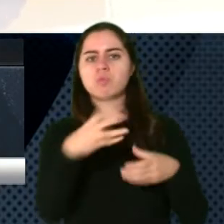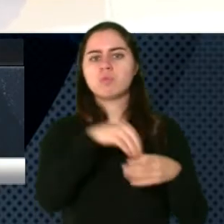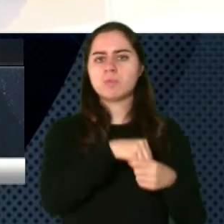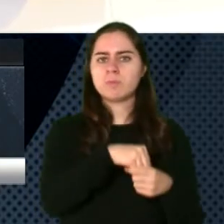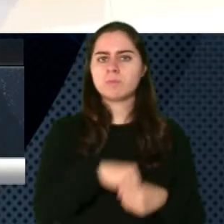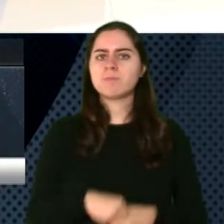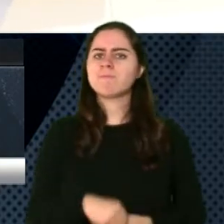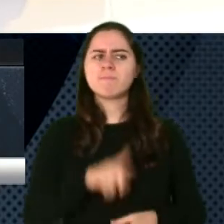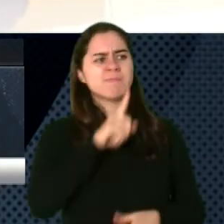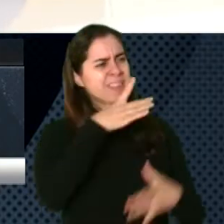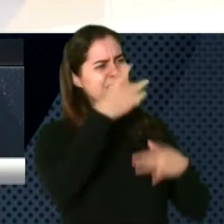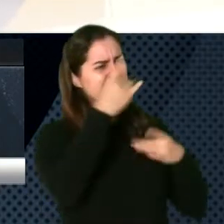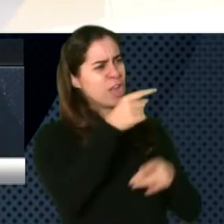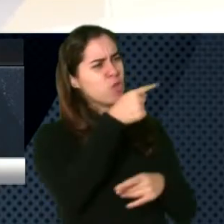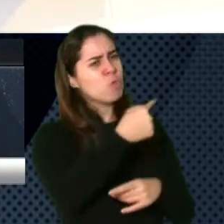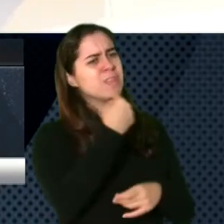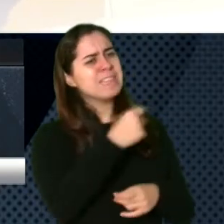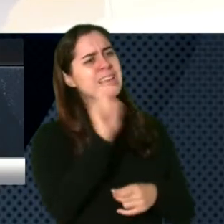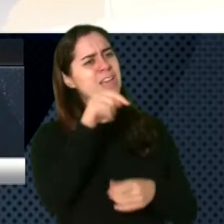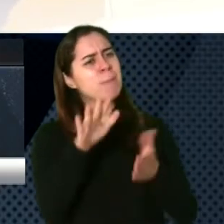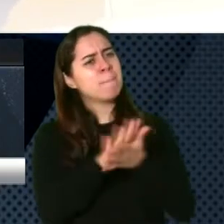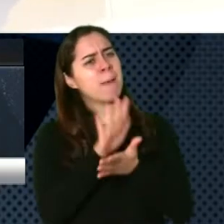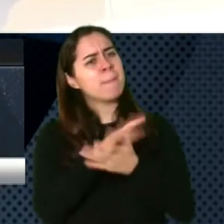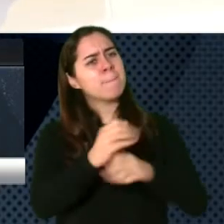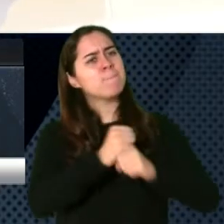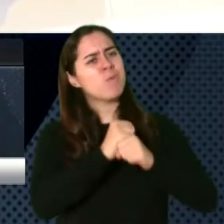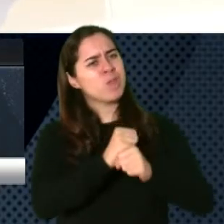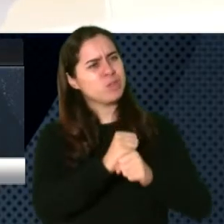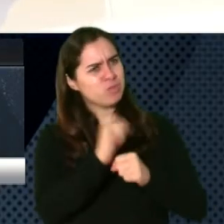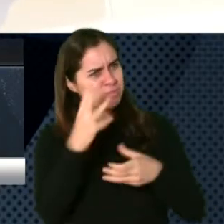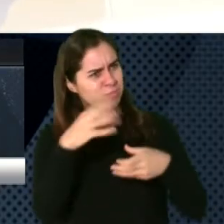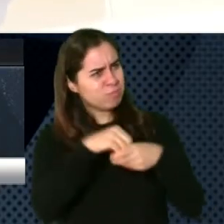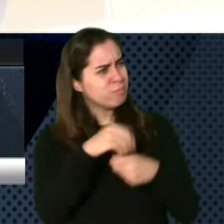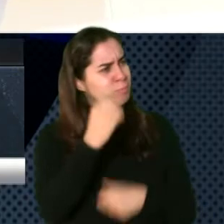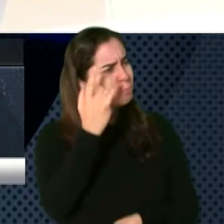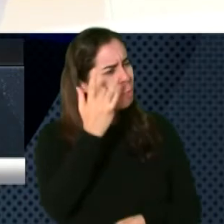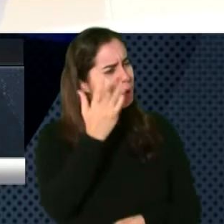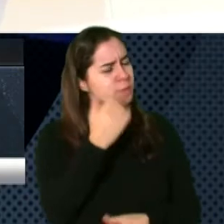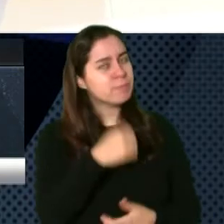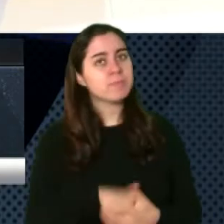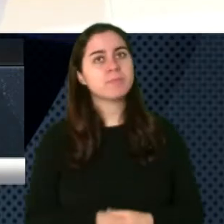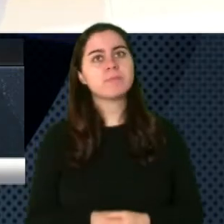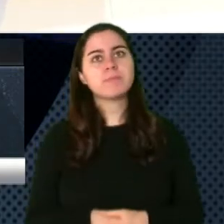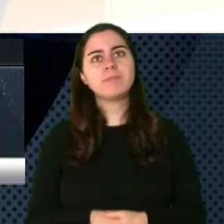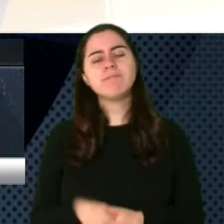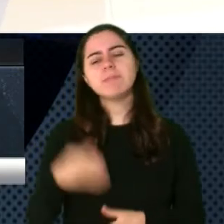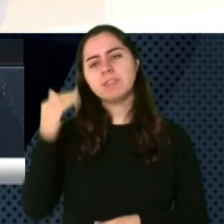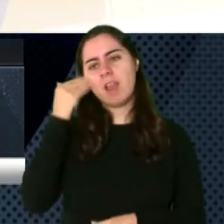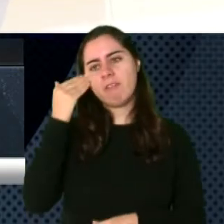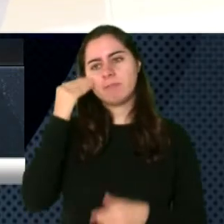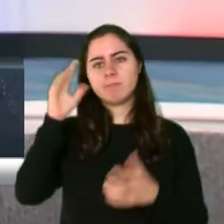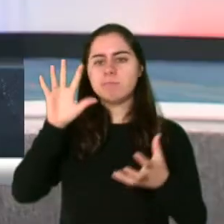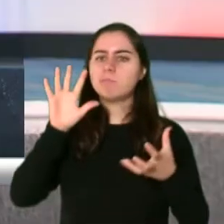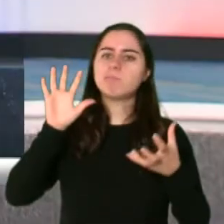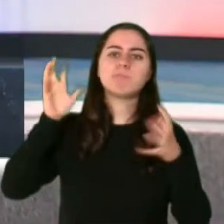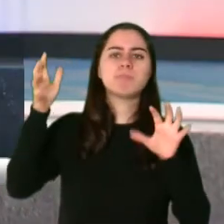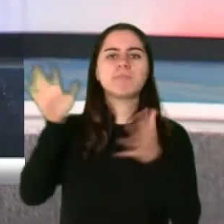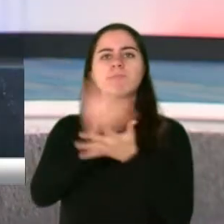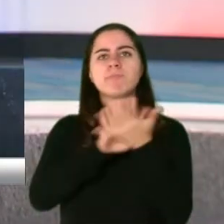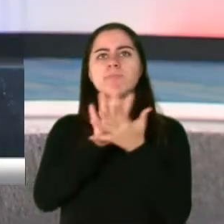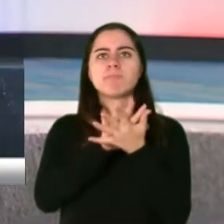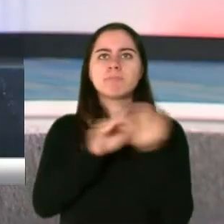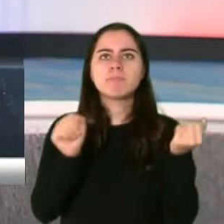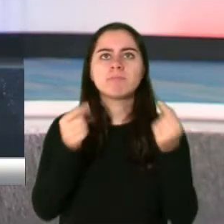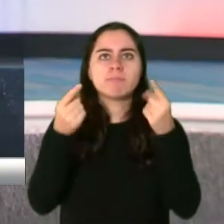¿Hay alguna razón específica por la que usted hace hincapié sobre la misma? Mira, como todos sabemos, en los desastres, básicamente las